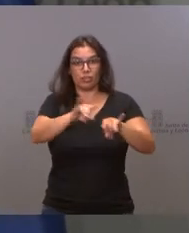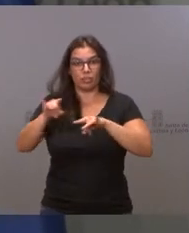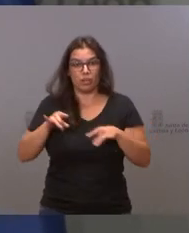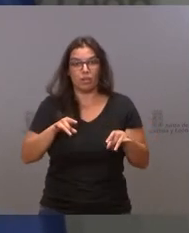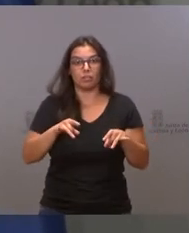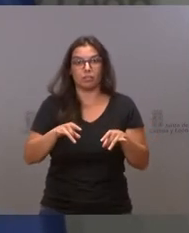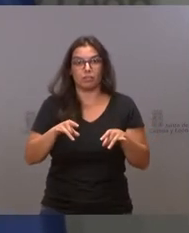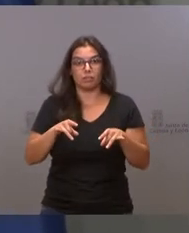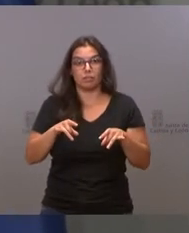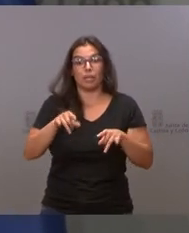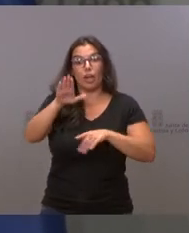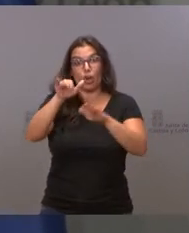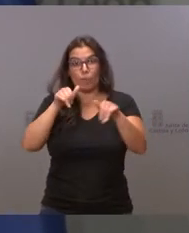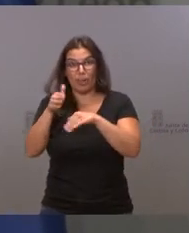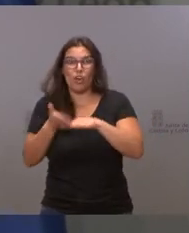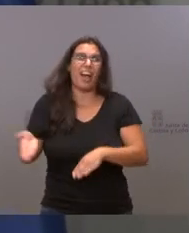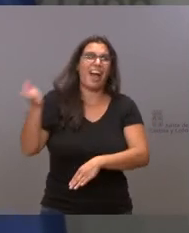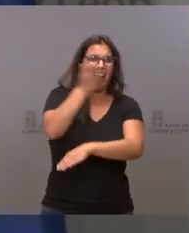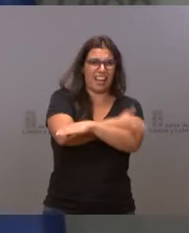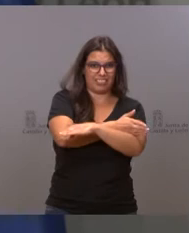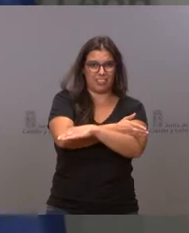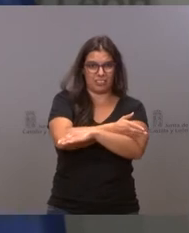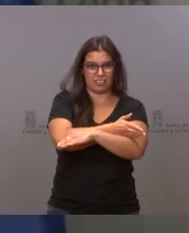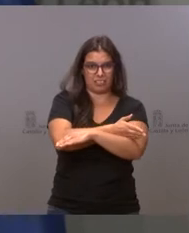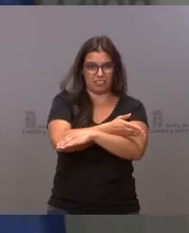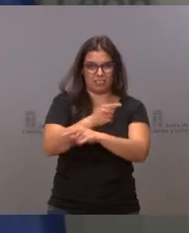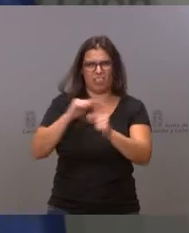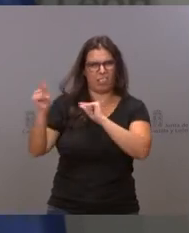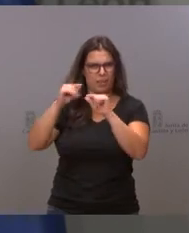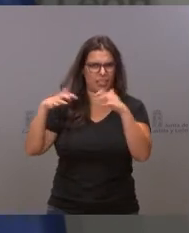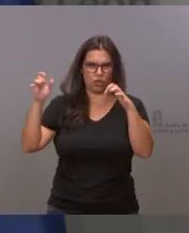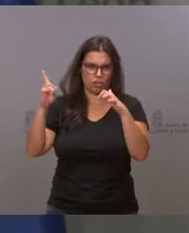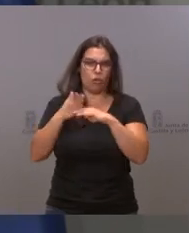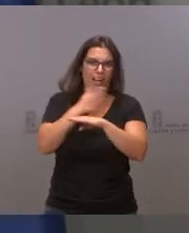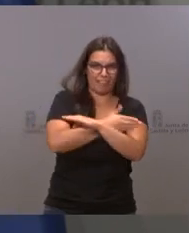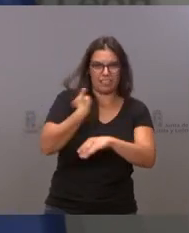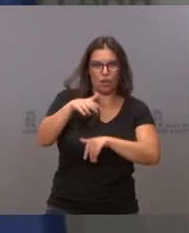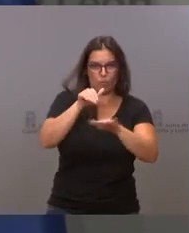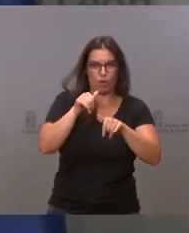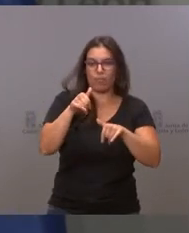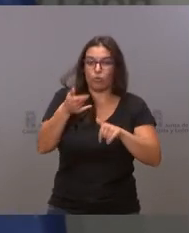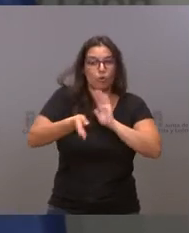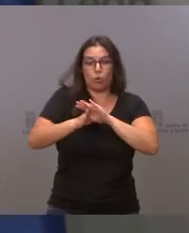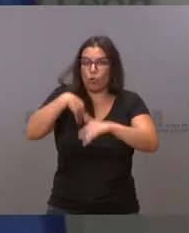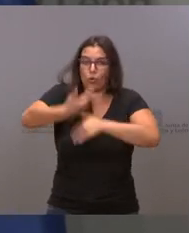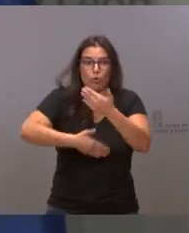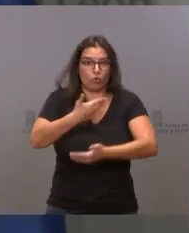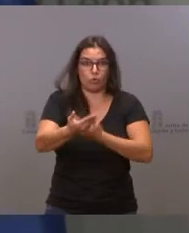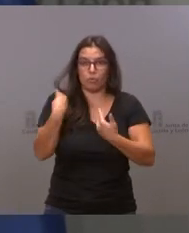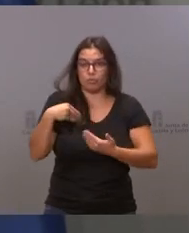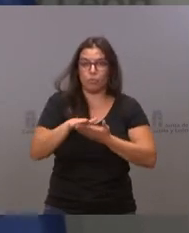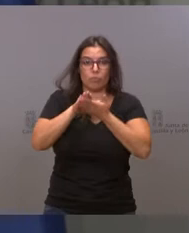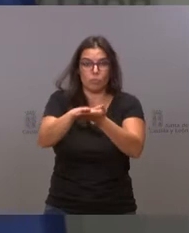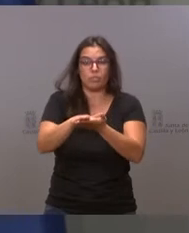convocada con anterioridad al debate de la PNL anterior. Por tanto, continuamos, seguimos avanzando, como dice esa PNL,